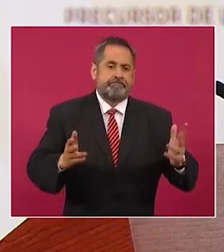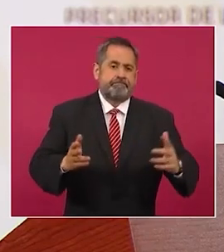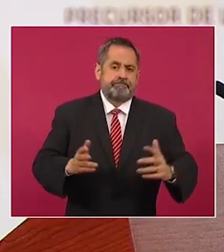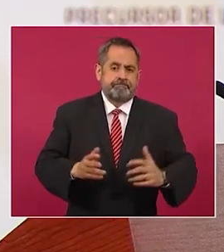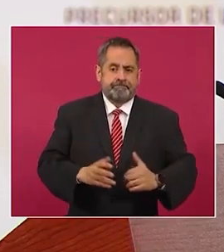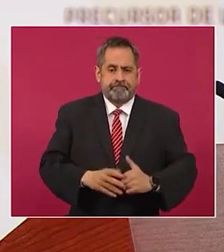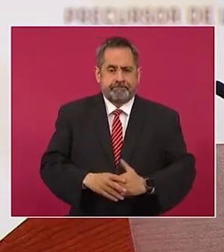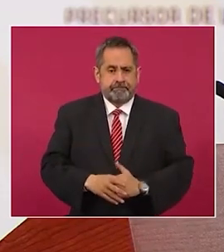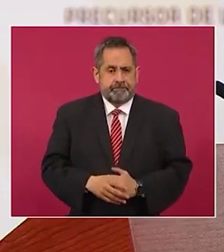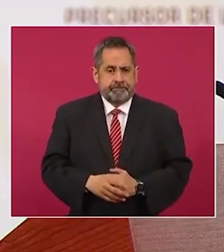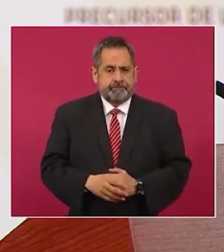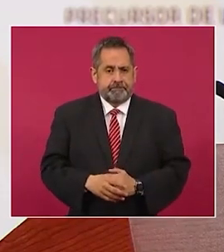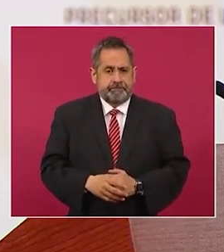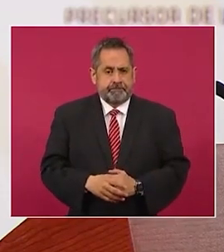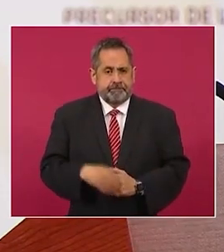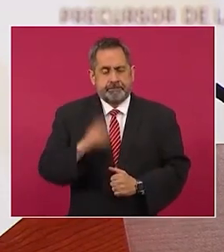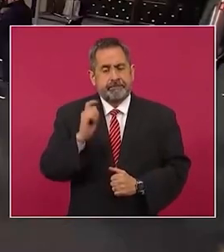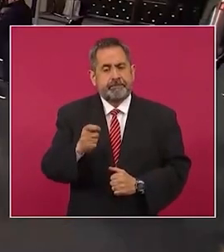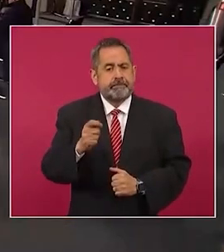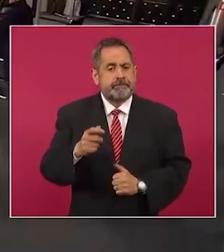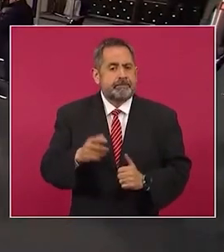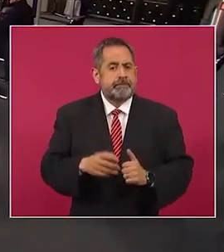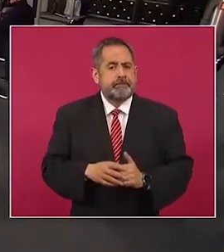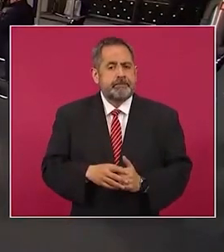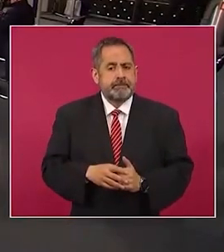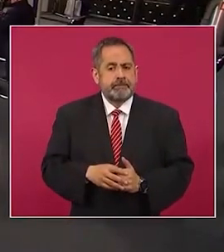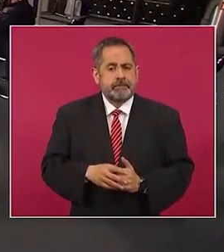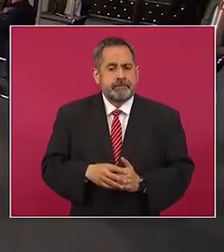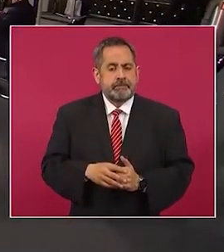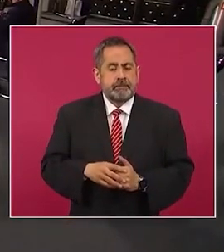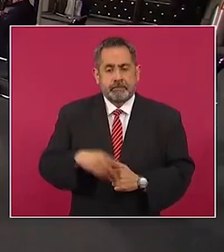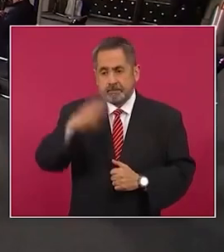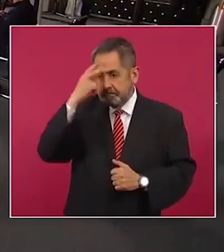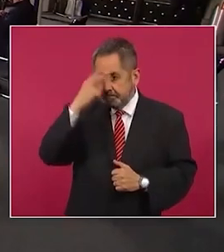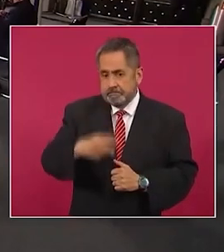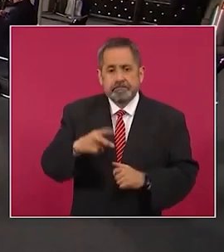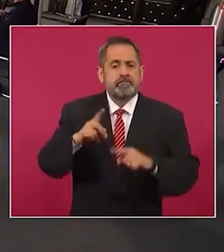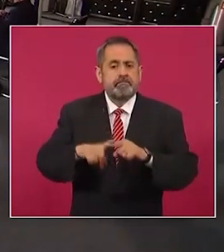Y se queda México sin bancos.